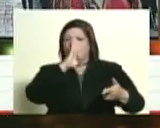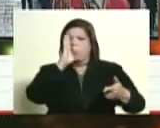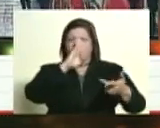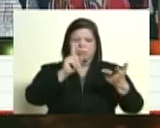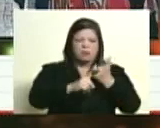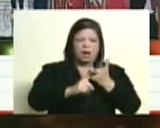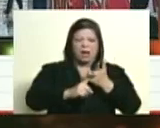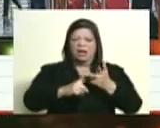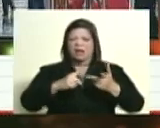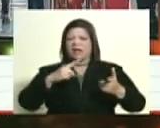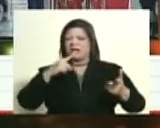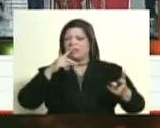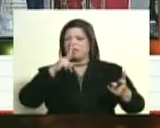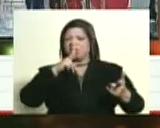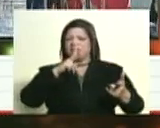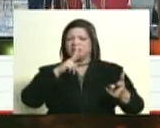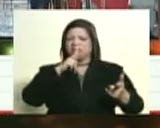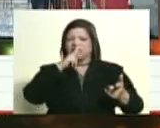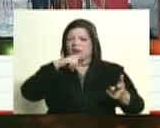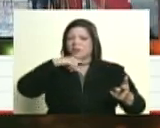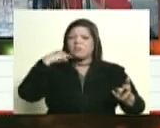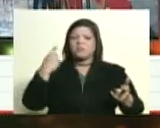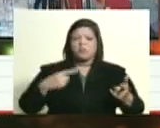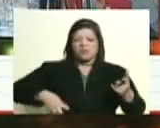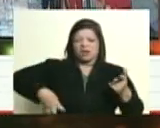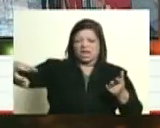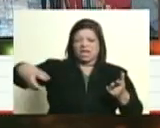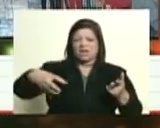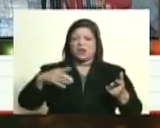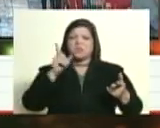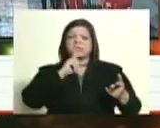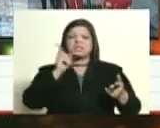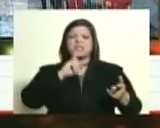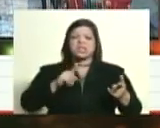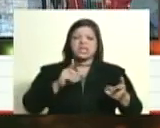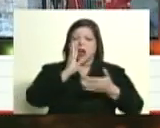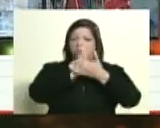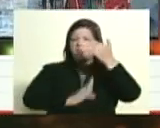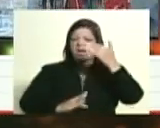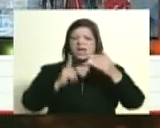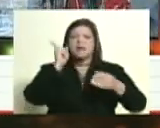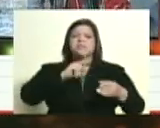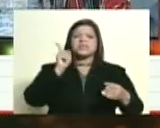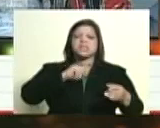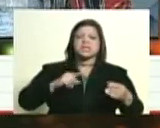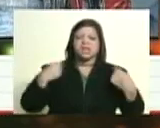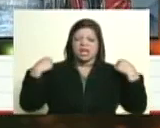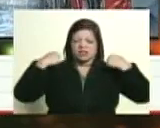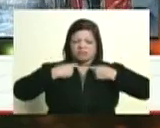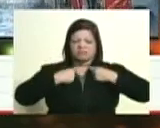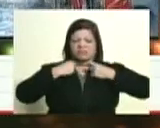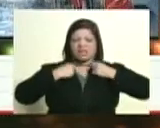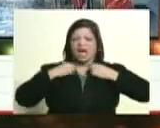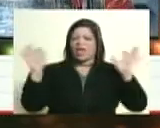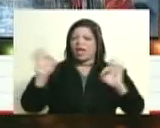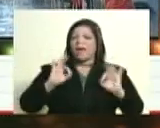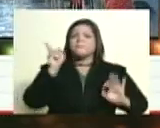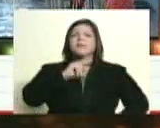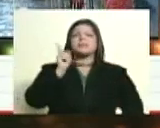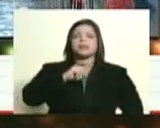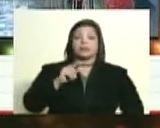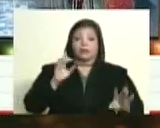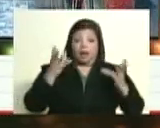de que murió rico que no es mentira que murió sin bienes sino que era un